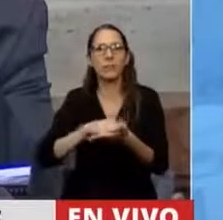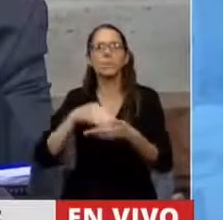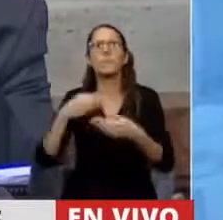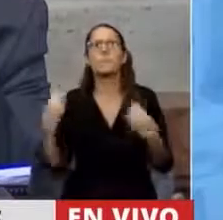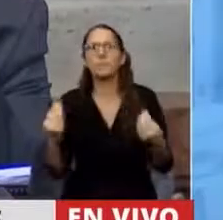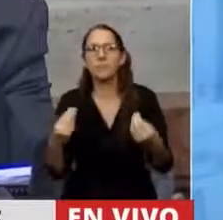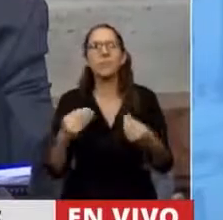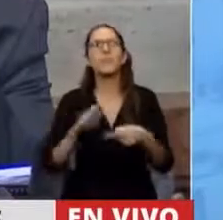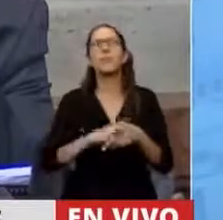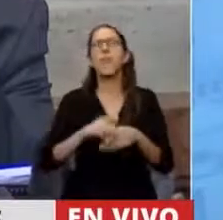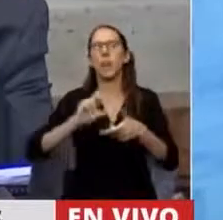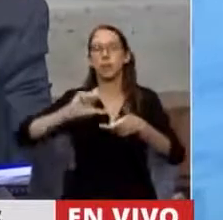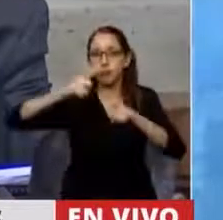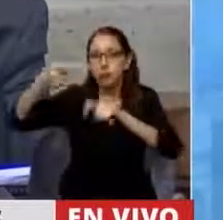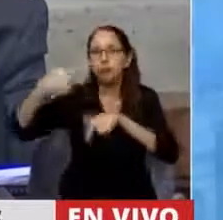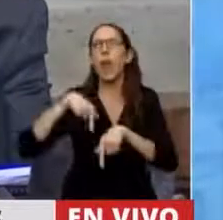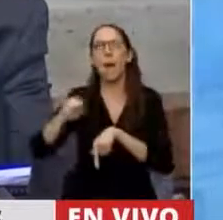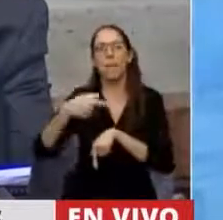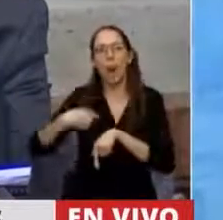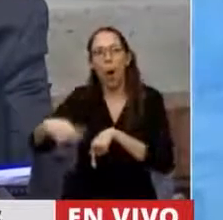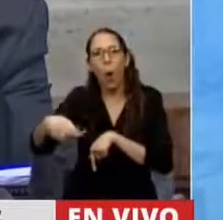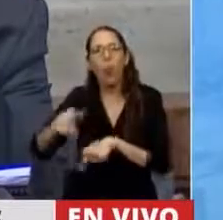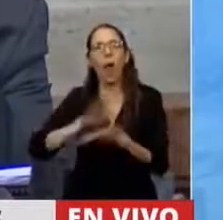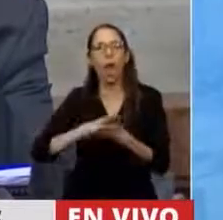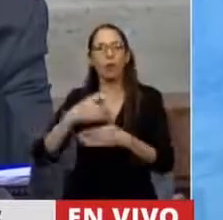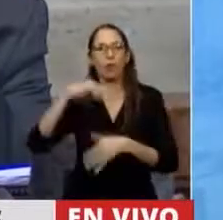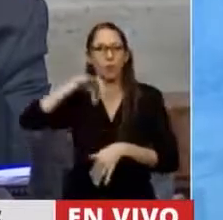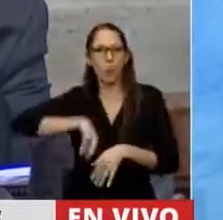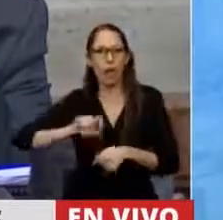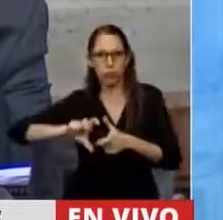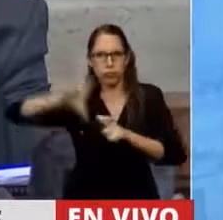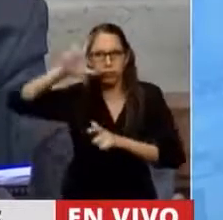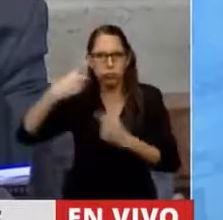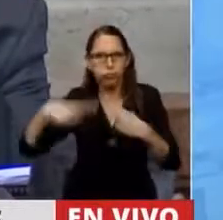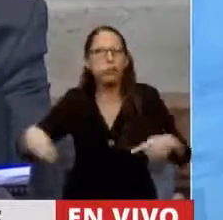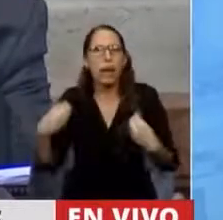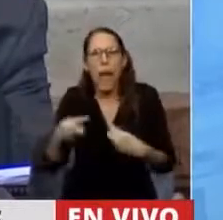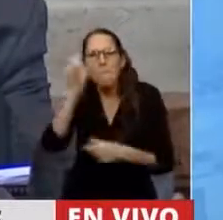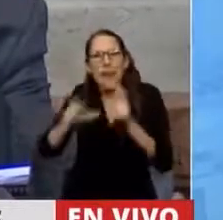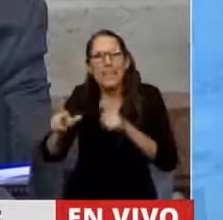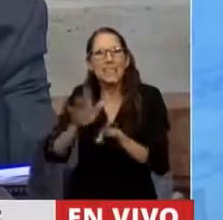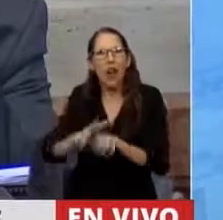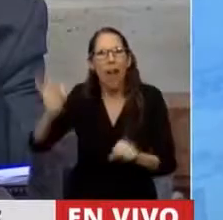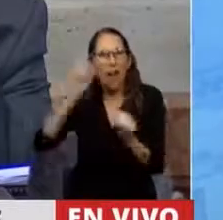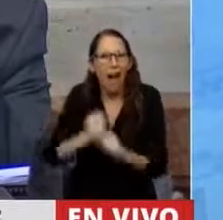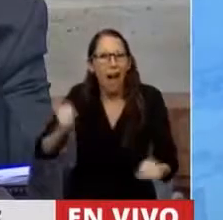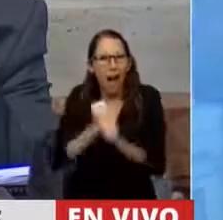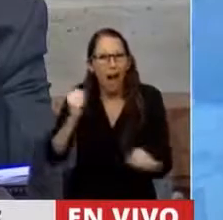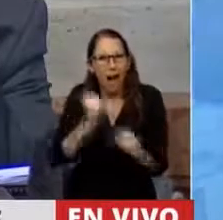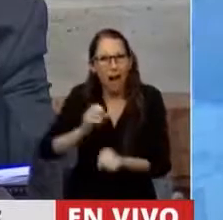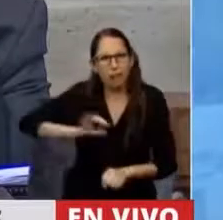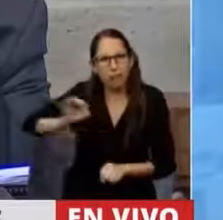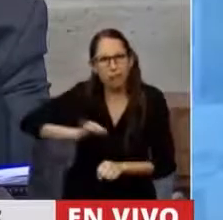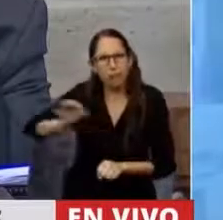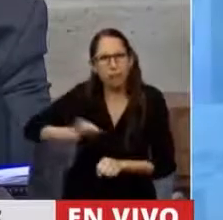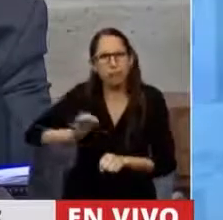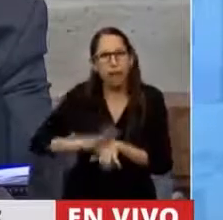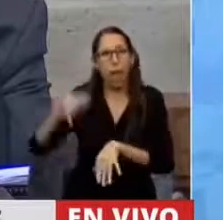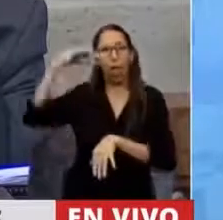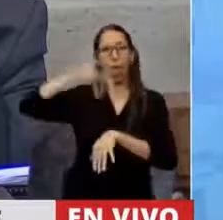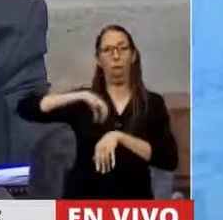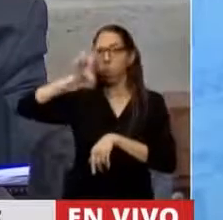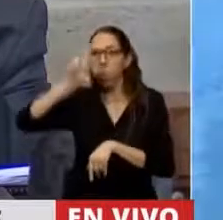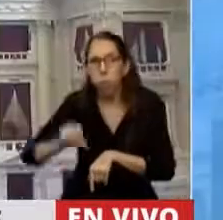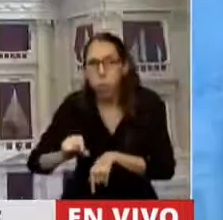para seguir ajustando a millones de jubiladas que trabajaron toda su vida y a las mujeres que reciben la Asignación Universal por Hijo.